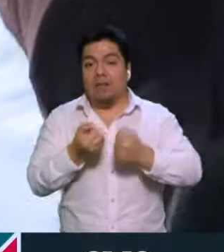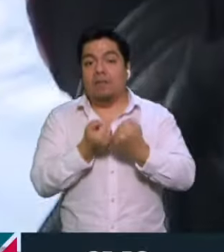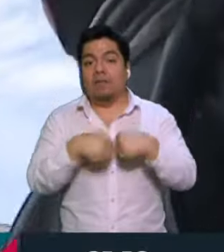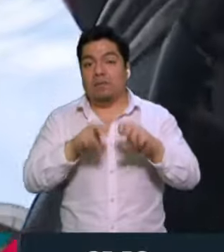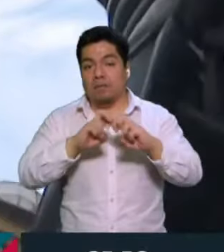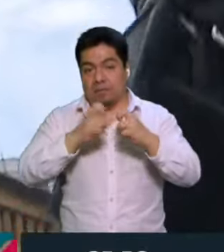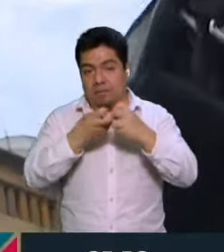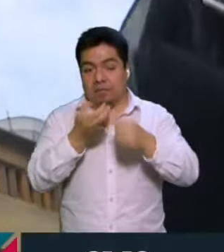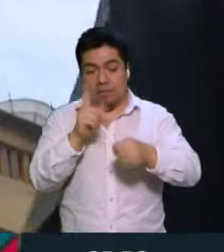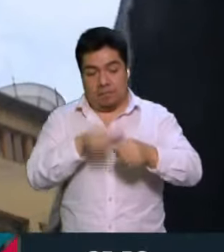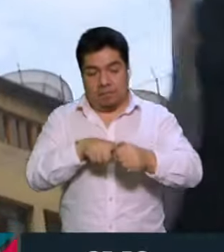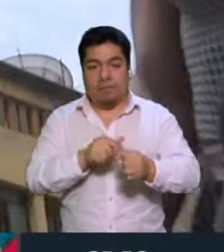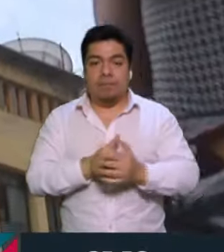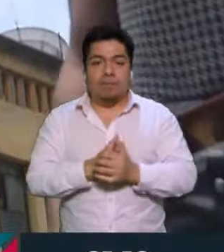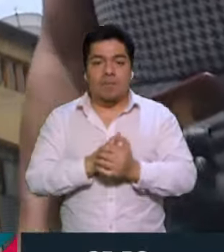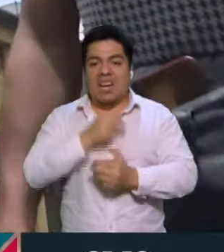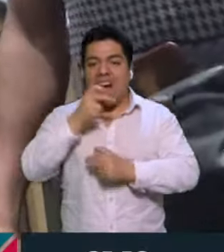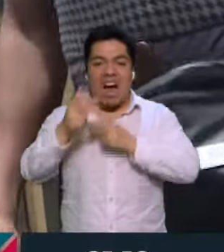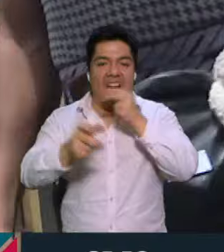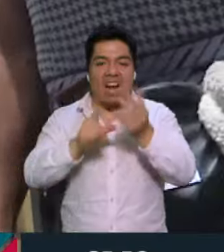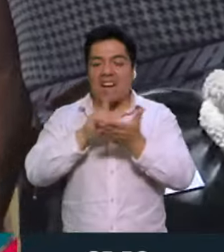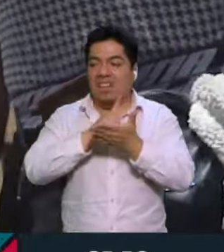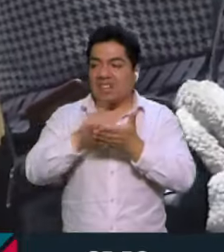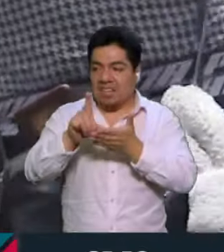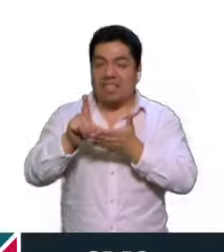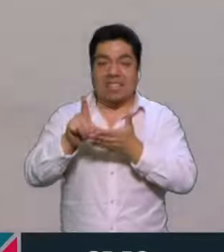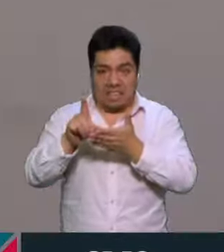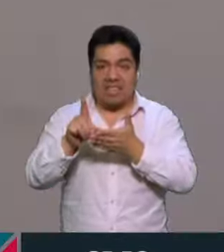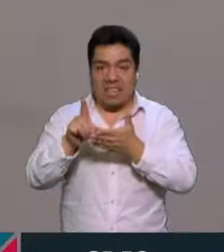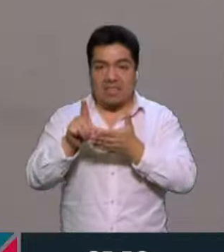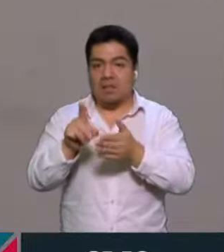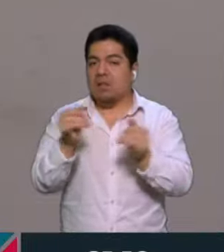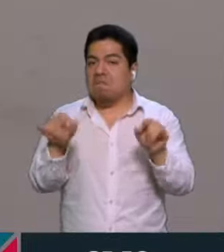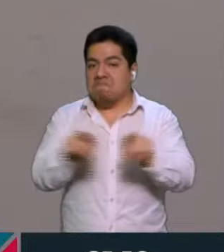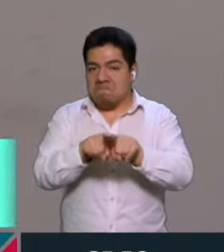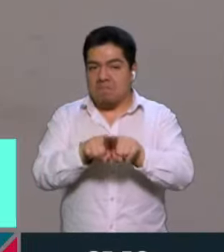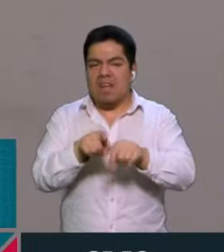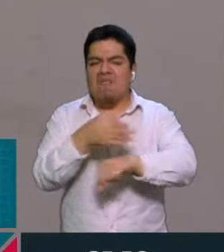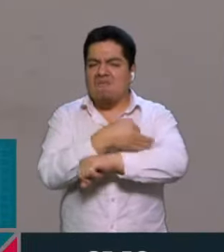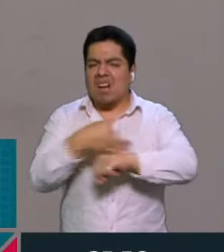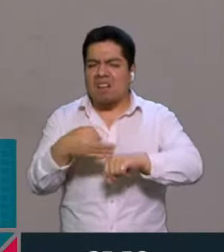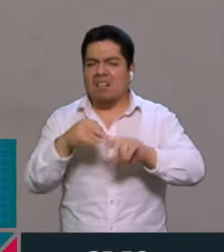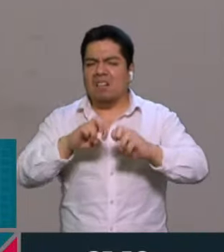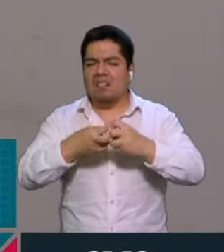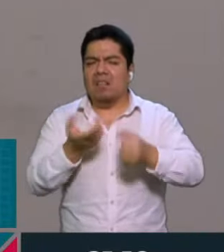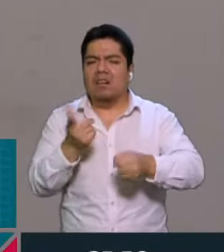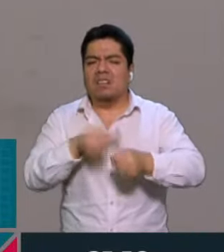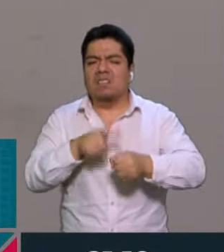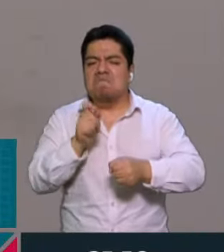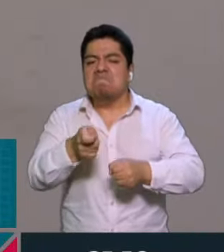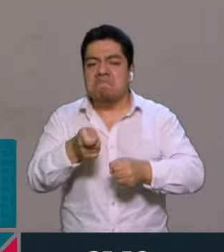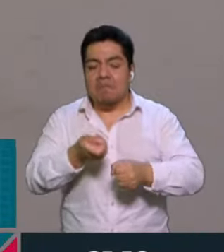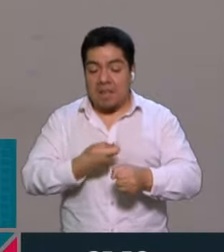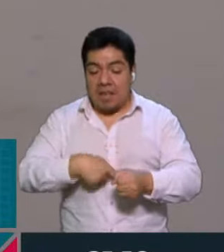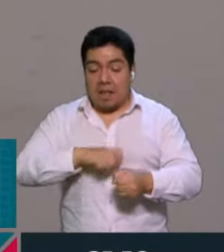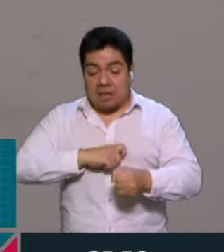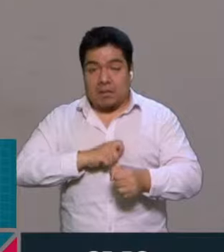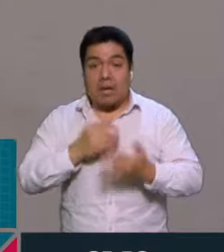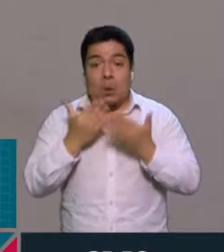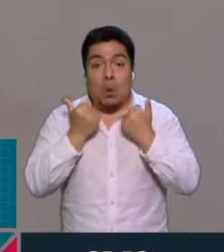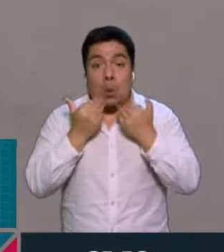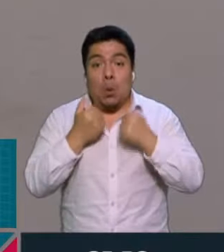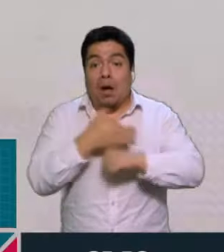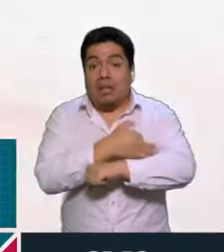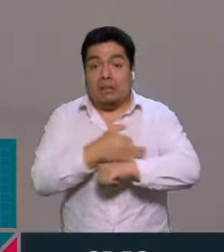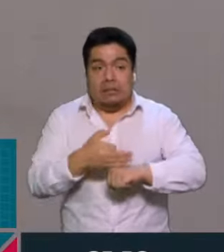familia social es aquella construida por las personas trans en ausencia de su familia